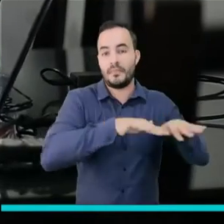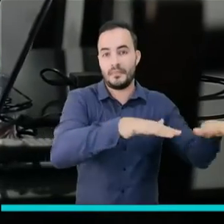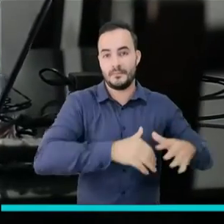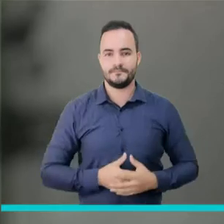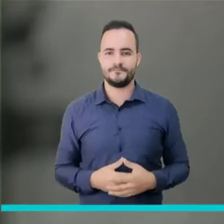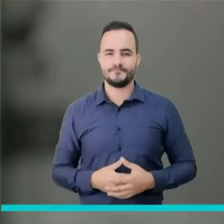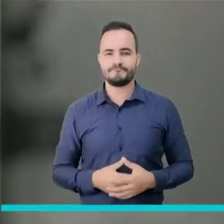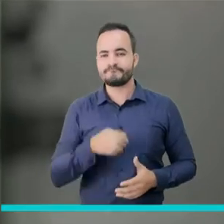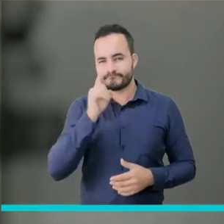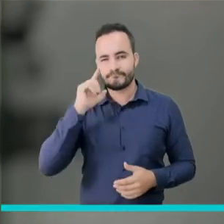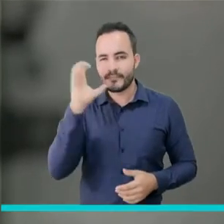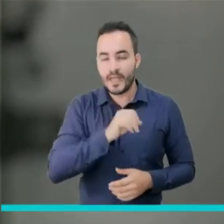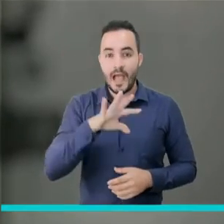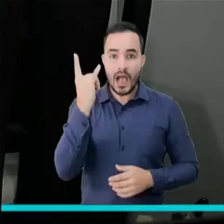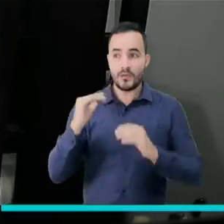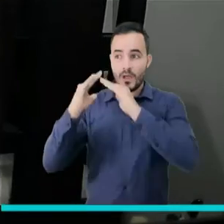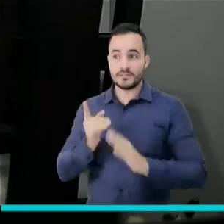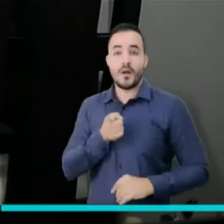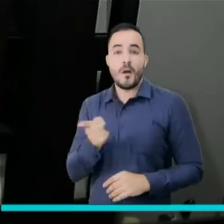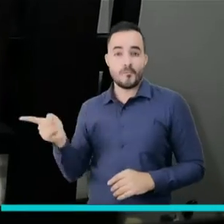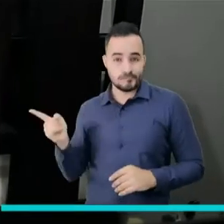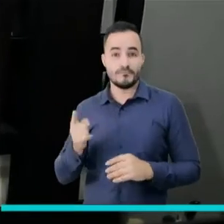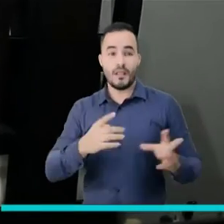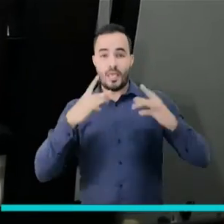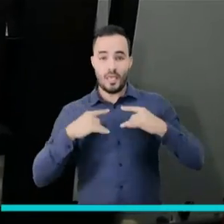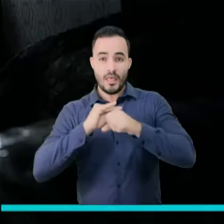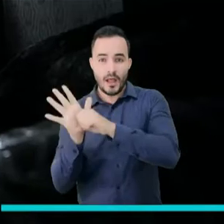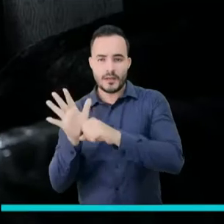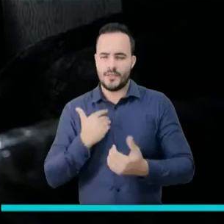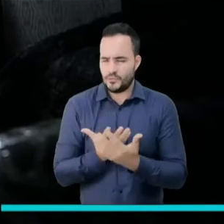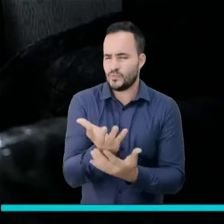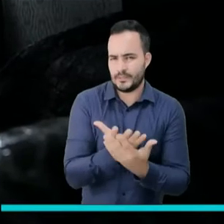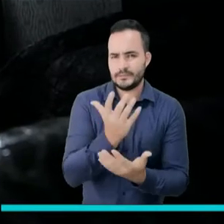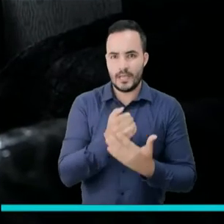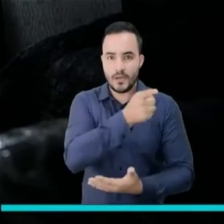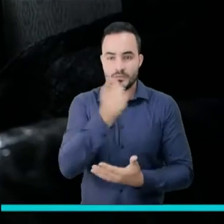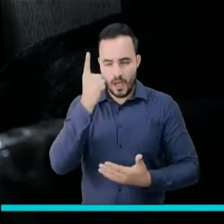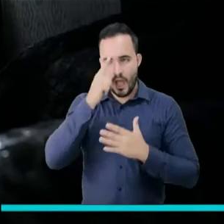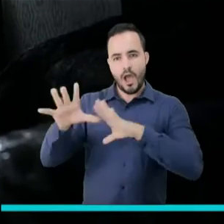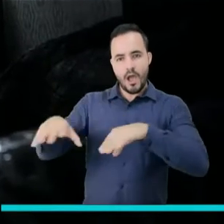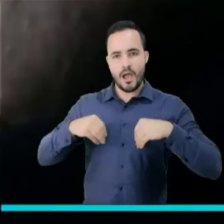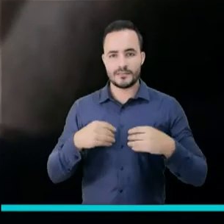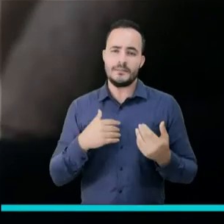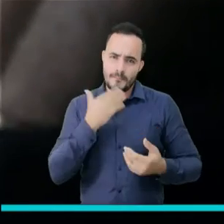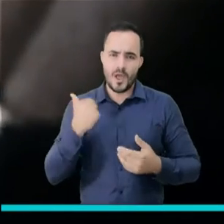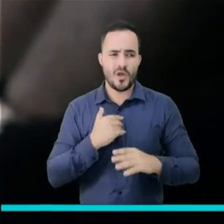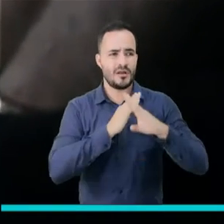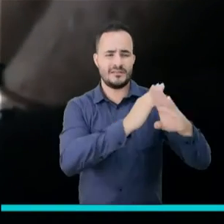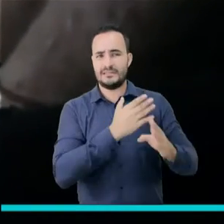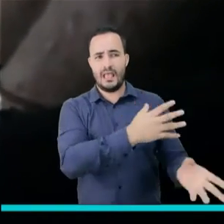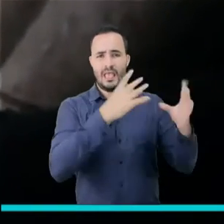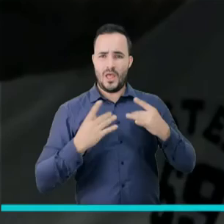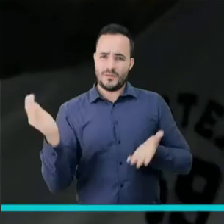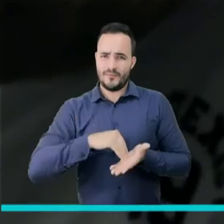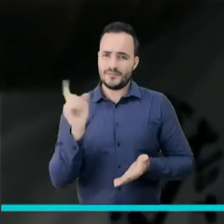reactivar la enfermedad. En caso de que tenga una persona infectada en casa, trata de cumplir con estos consejos y